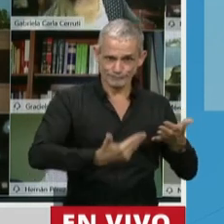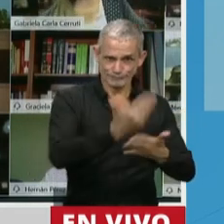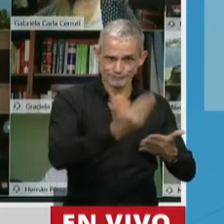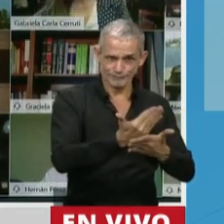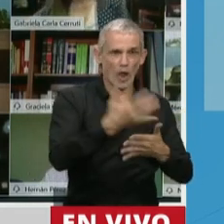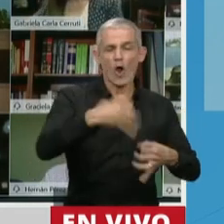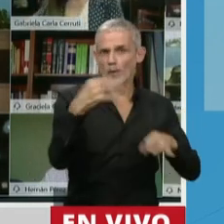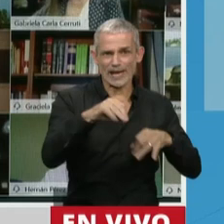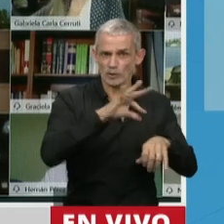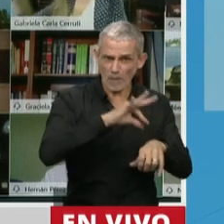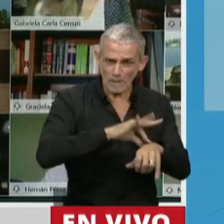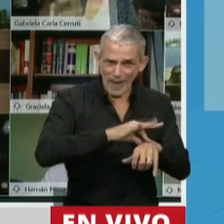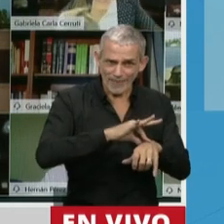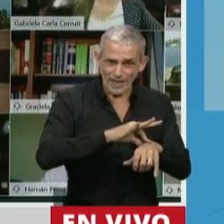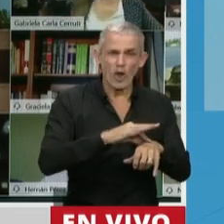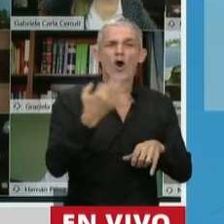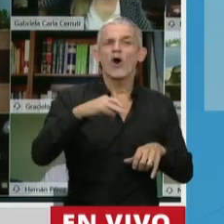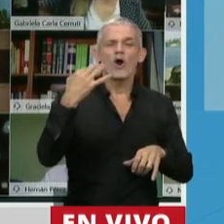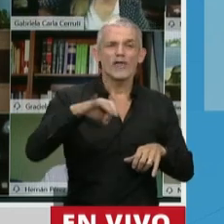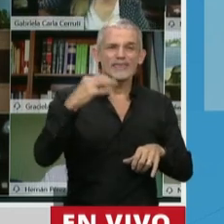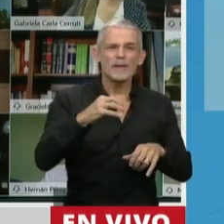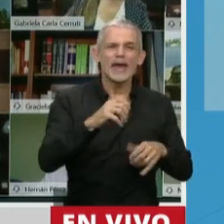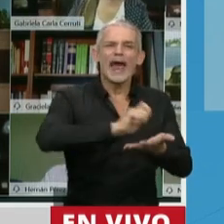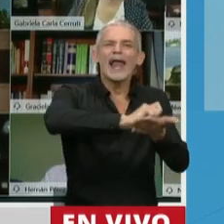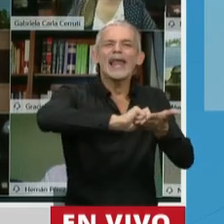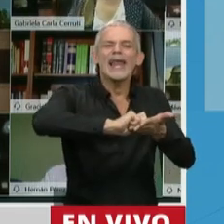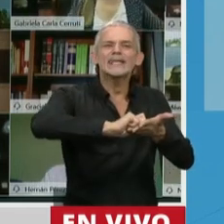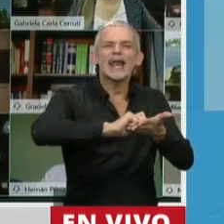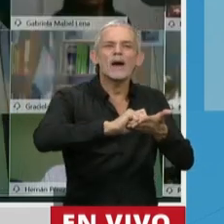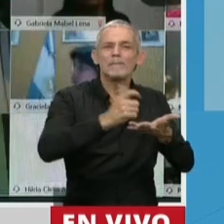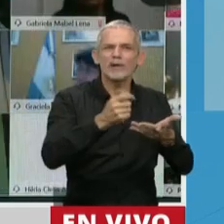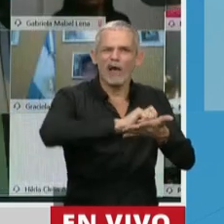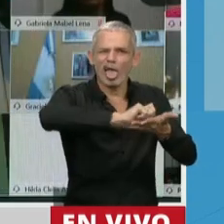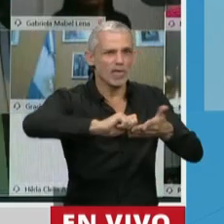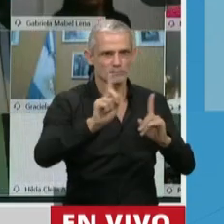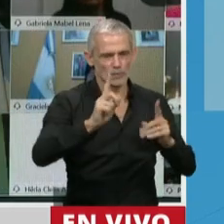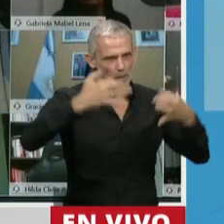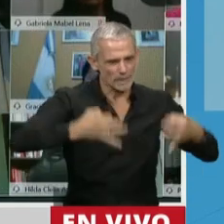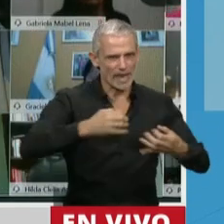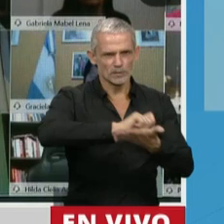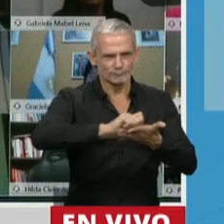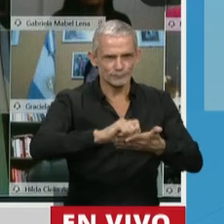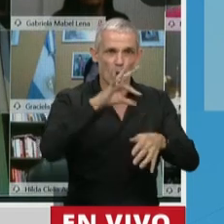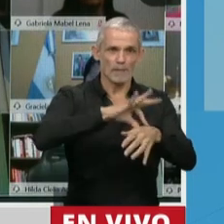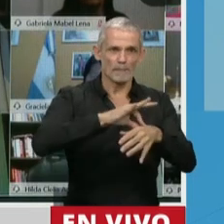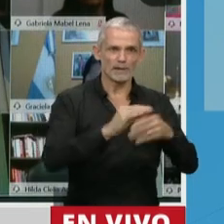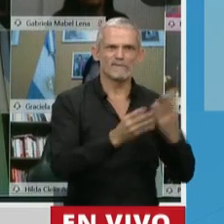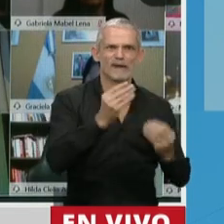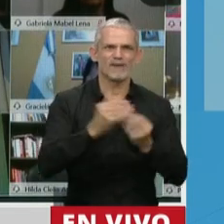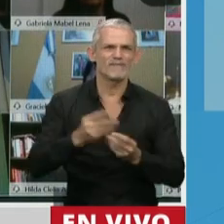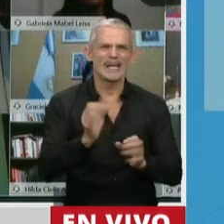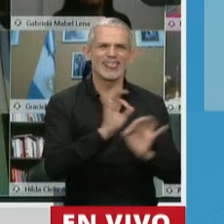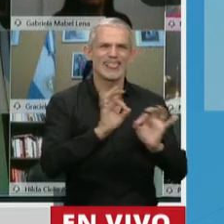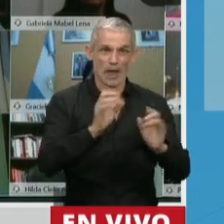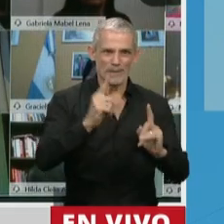ser obligatorio para el médico la letra manuscrita imprenta, lo cual impediría estos errores a los